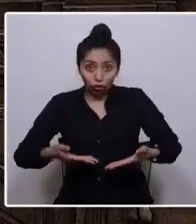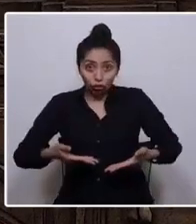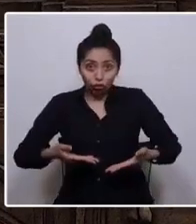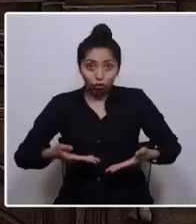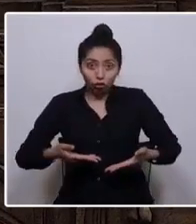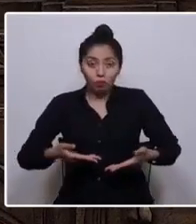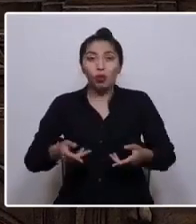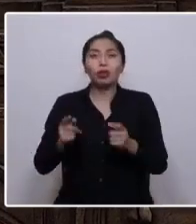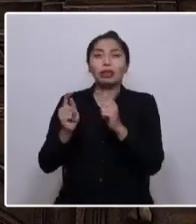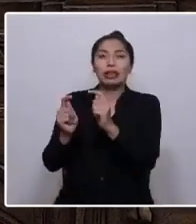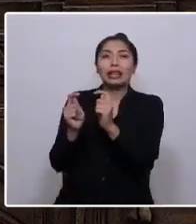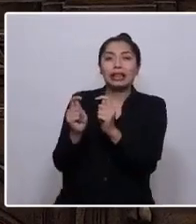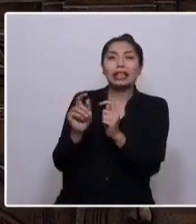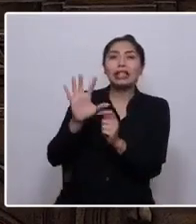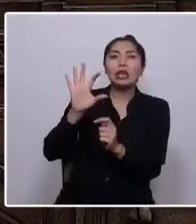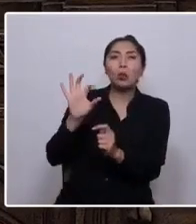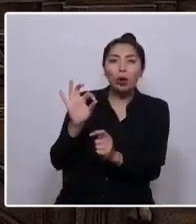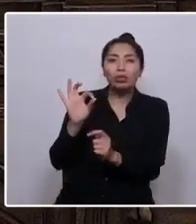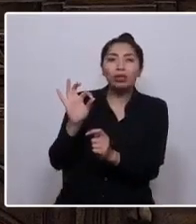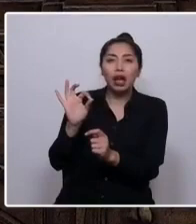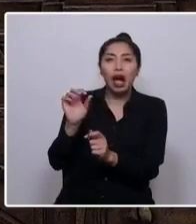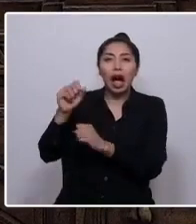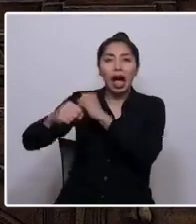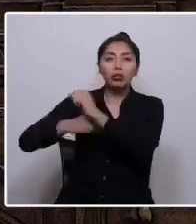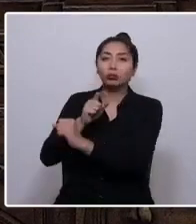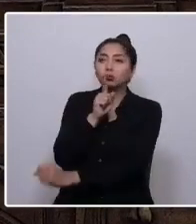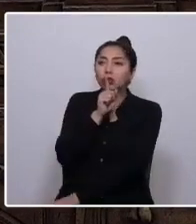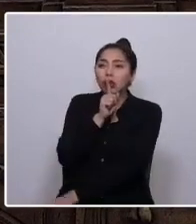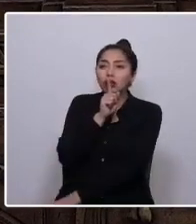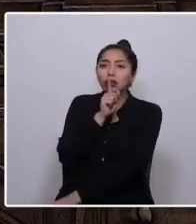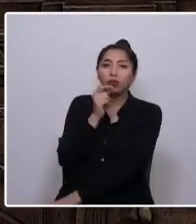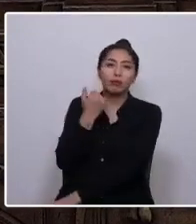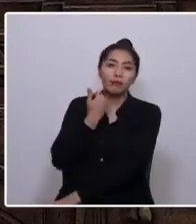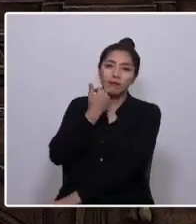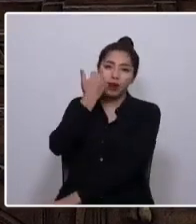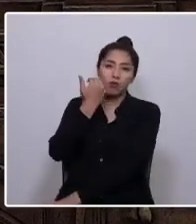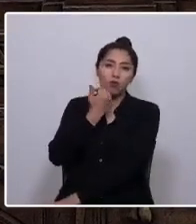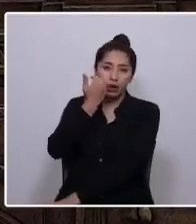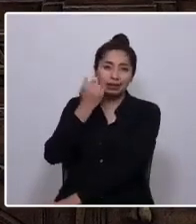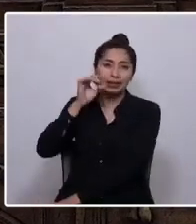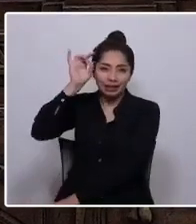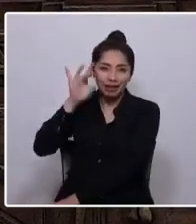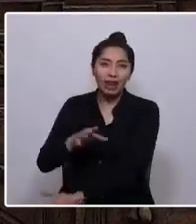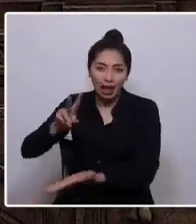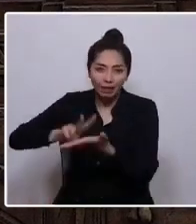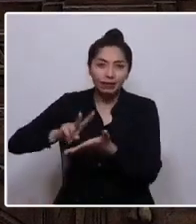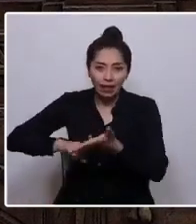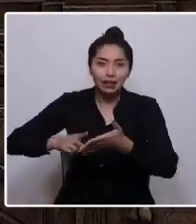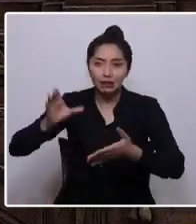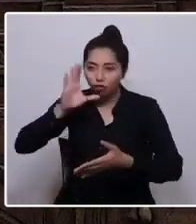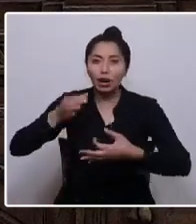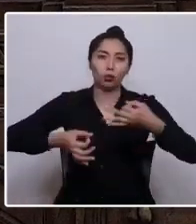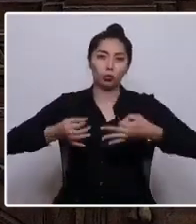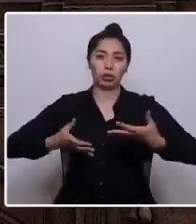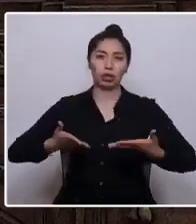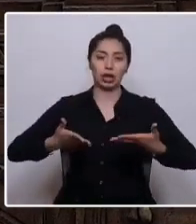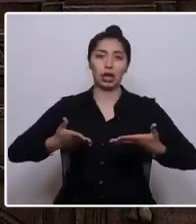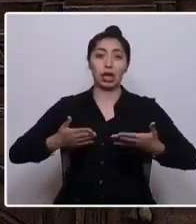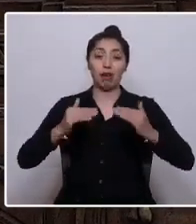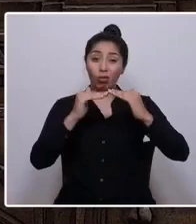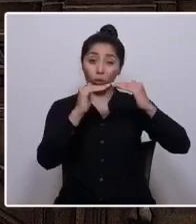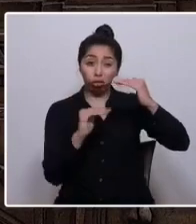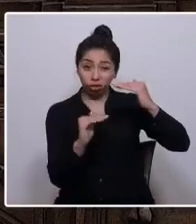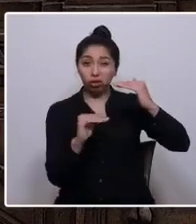50 vergonzosos años de silencio para saber la verdad y buscar justicia. La desigualdad es concreta.